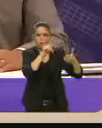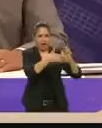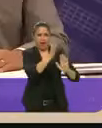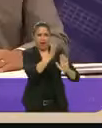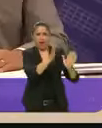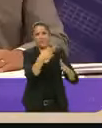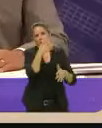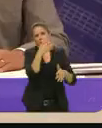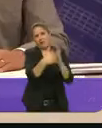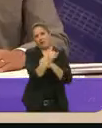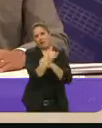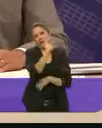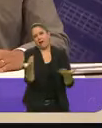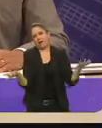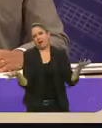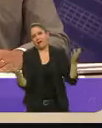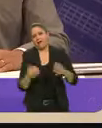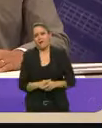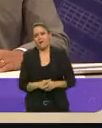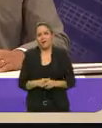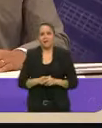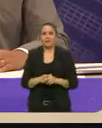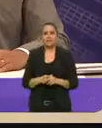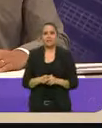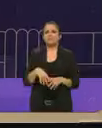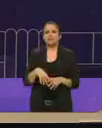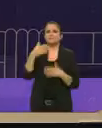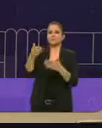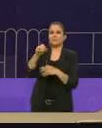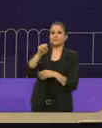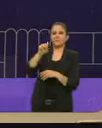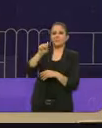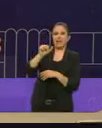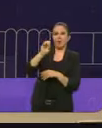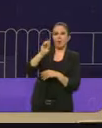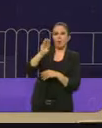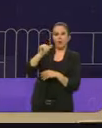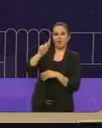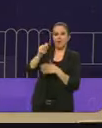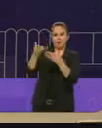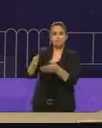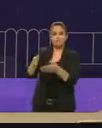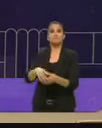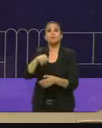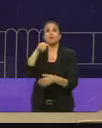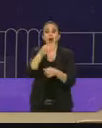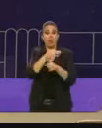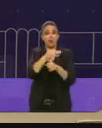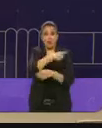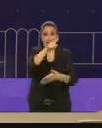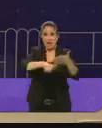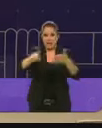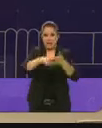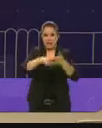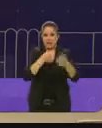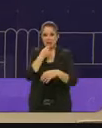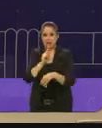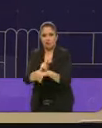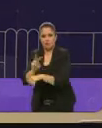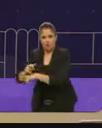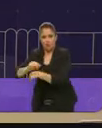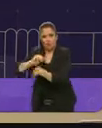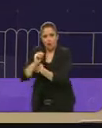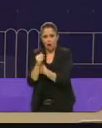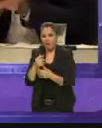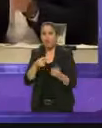candidato Santiago Tawada. Cancelaron las estancias infantiles y Clara Brugada no dijo